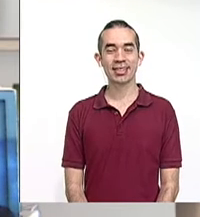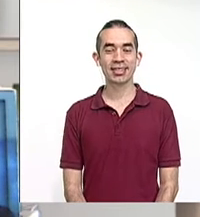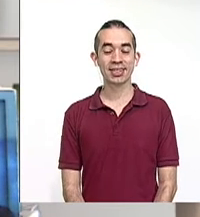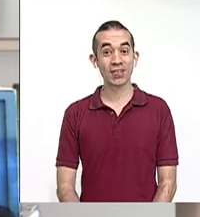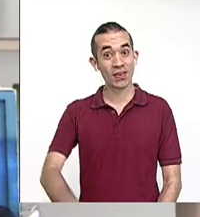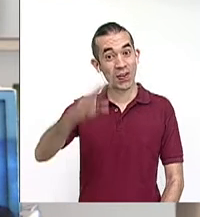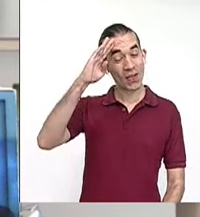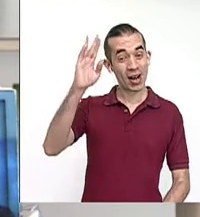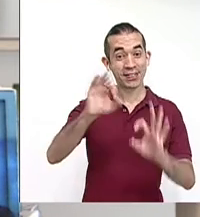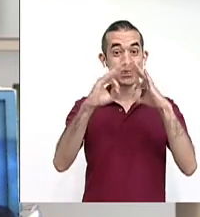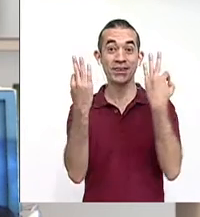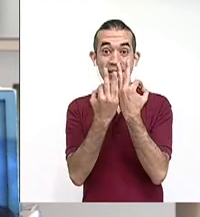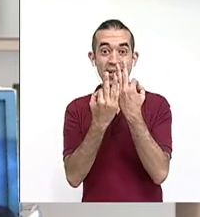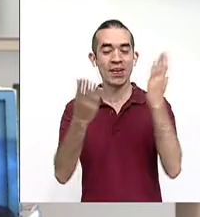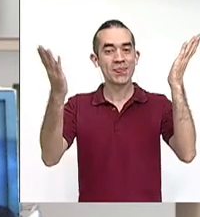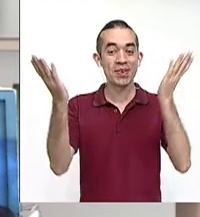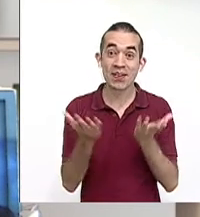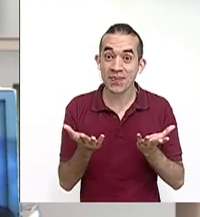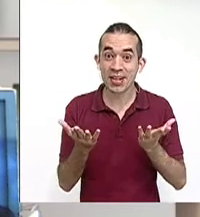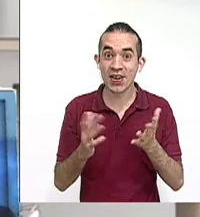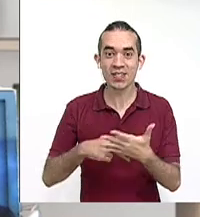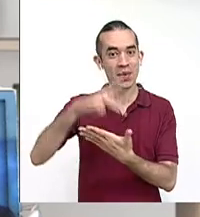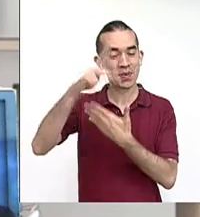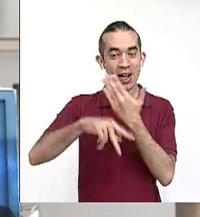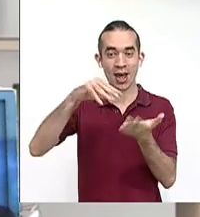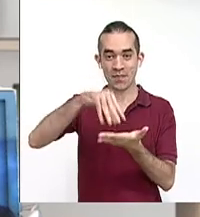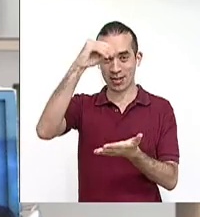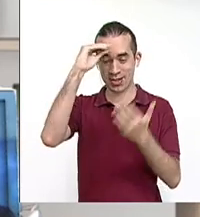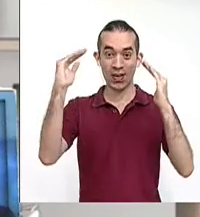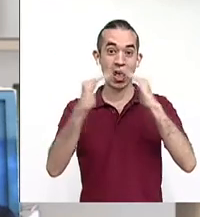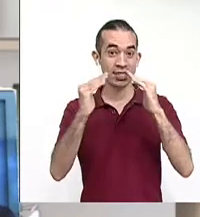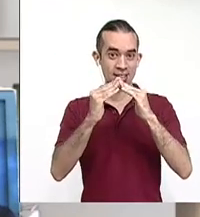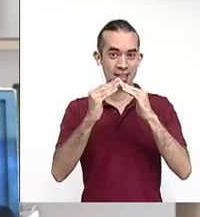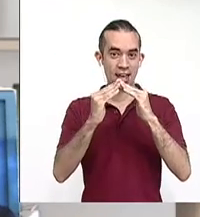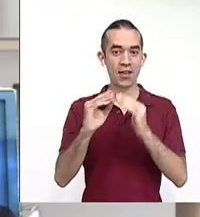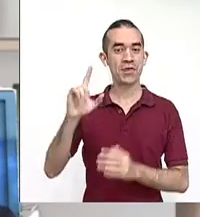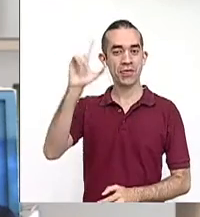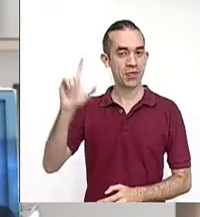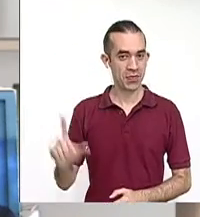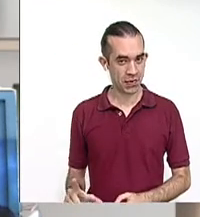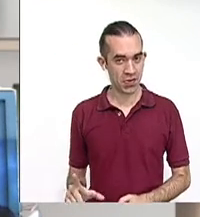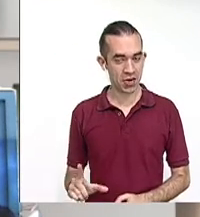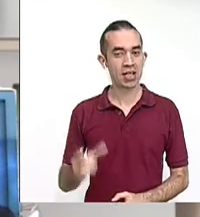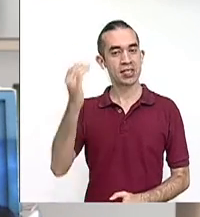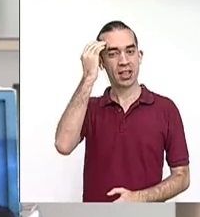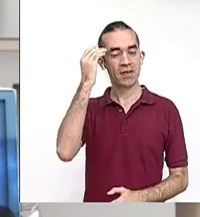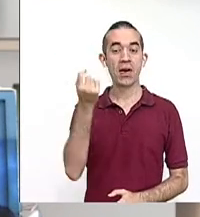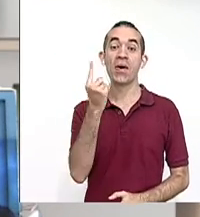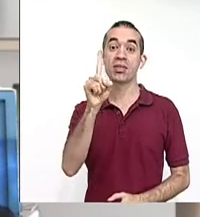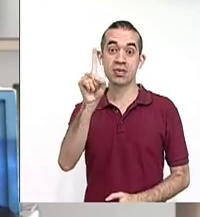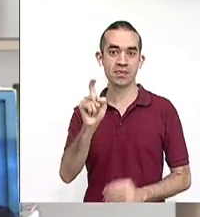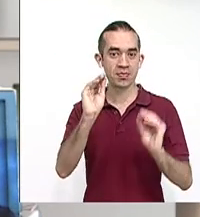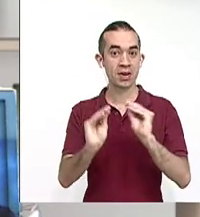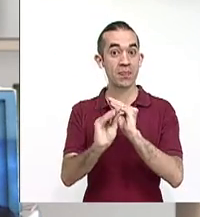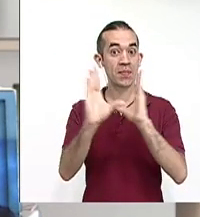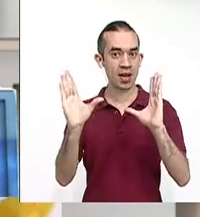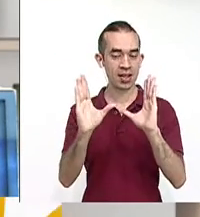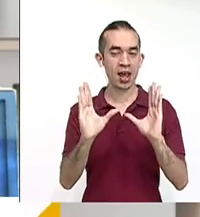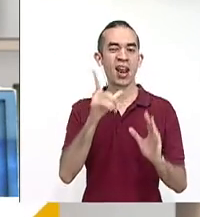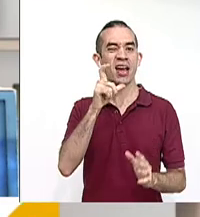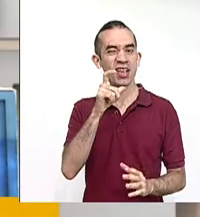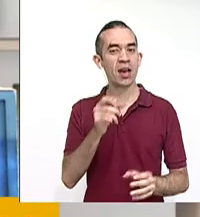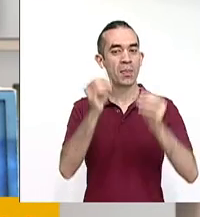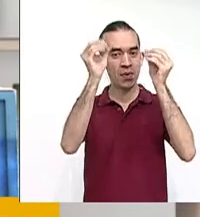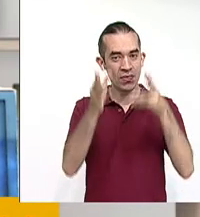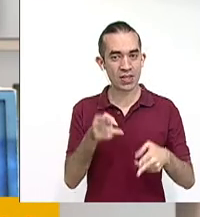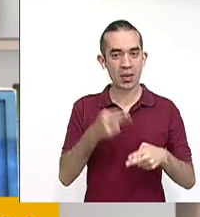Hola familia, bienvenidos al programa Aprenda en Casa. Como todos los lunes, al ser las 11 y 30 de la mañana, los acompaña